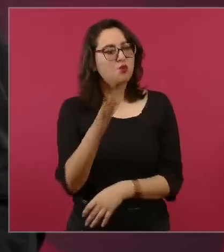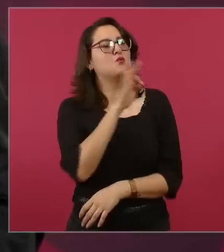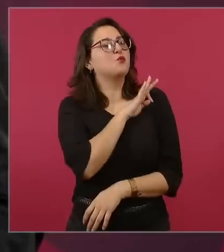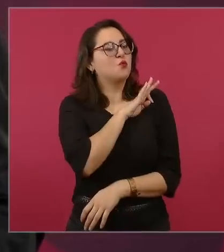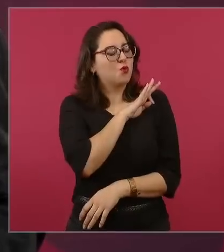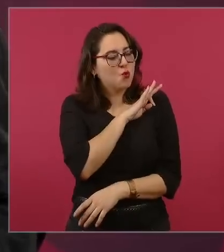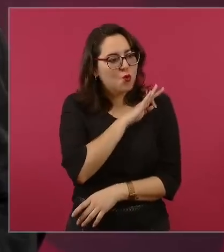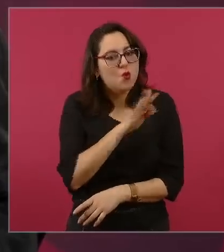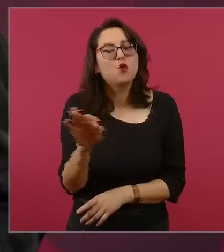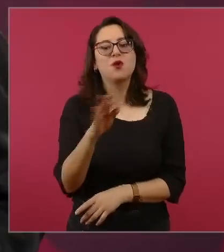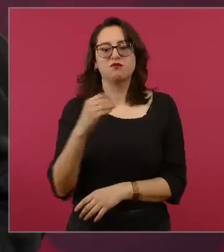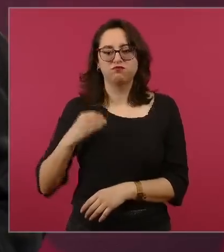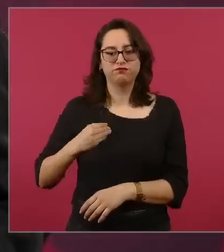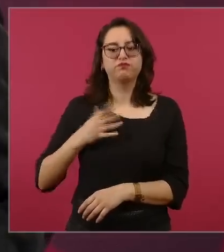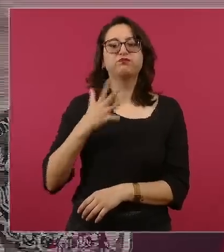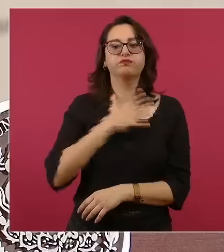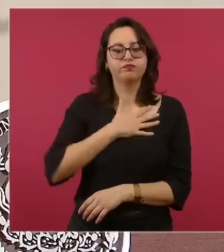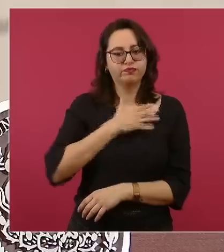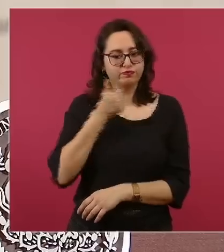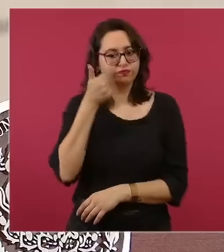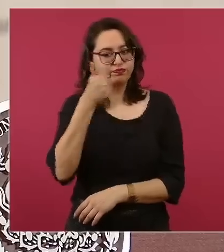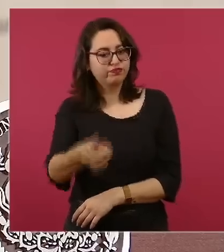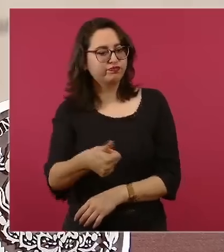México, no lo olvidemos,